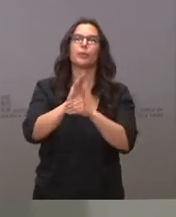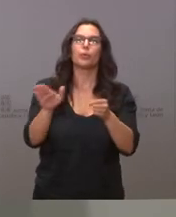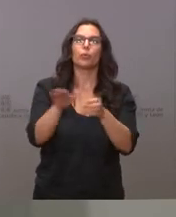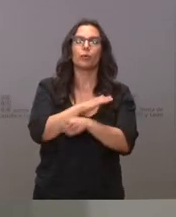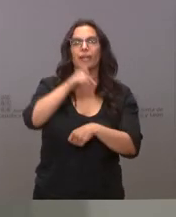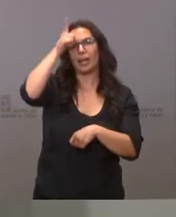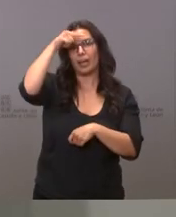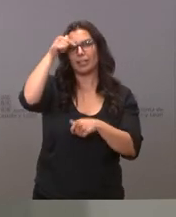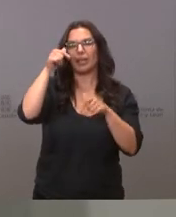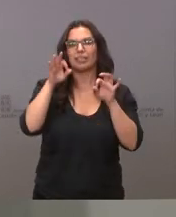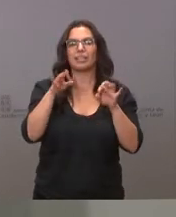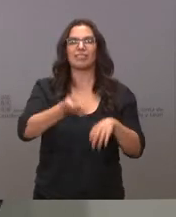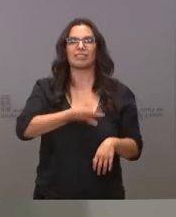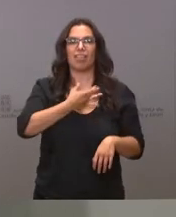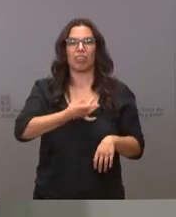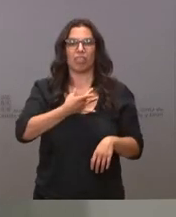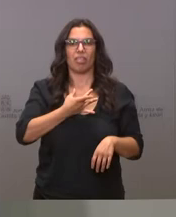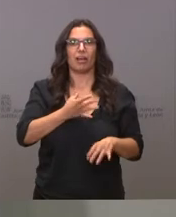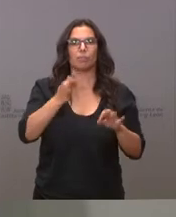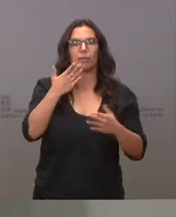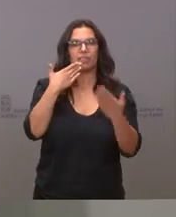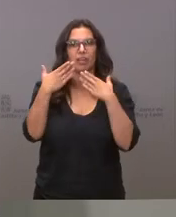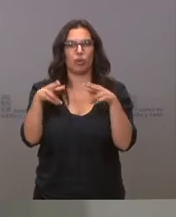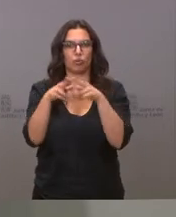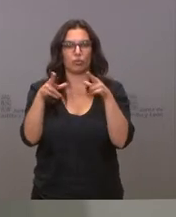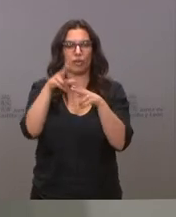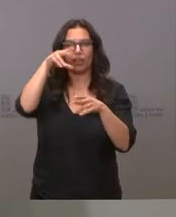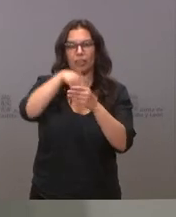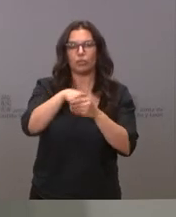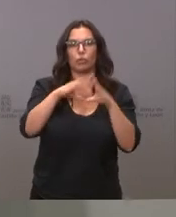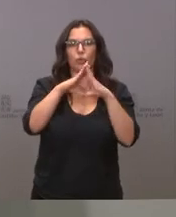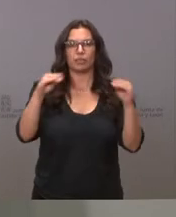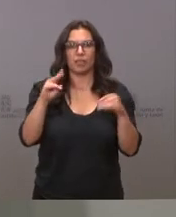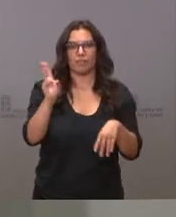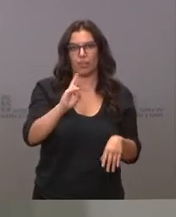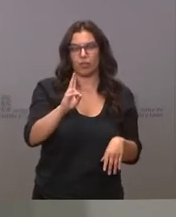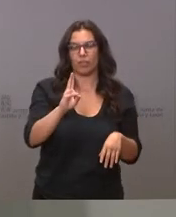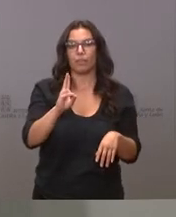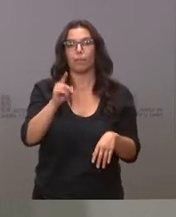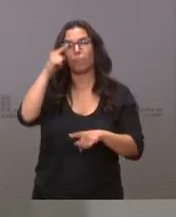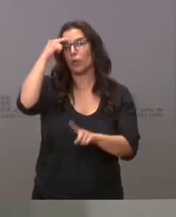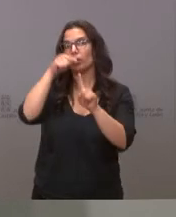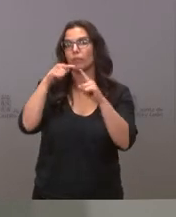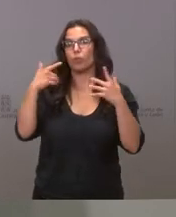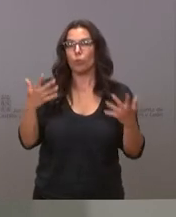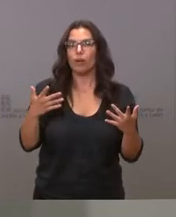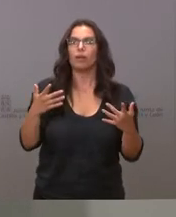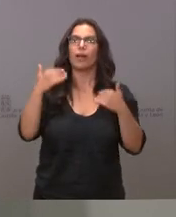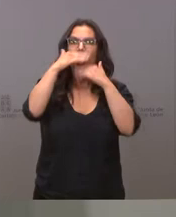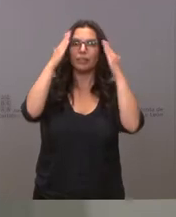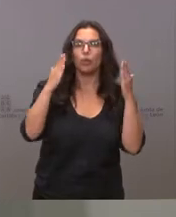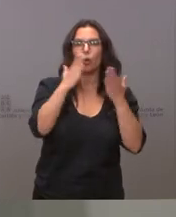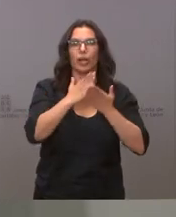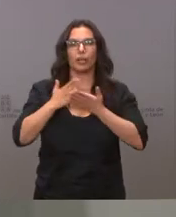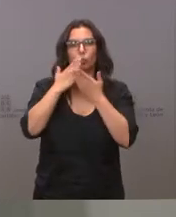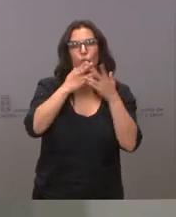Cátedra de Sindicalismo y Diálogo Social de la Universidad de Valladolid, cuyo objetivo es impulsar la atención, el estudio